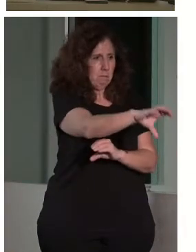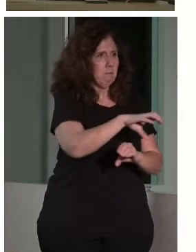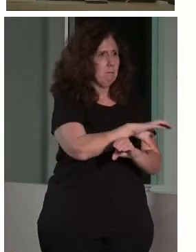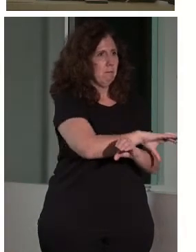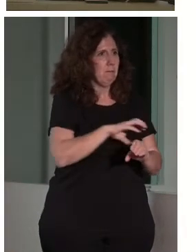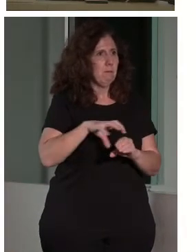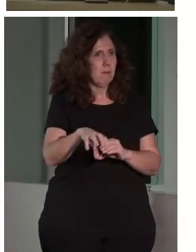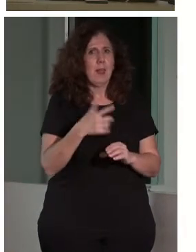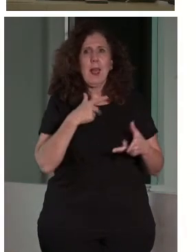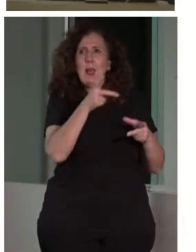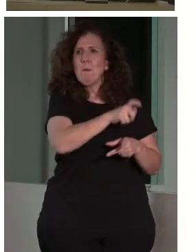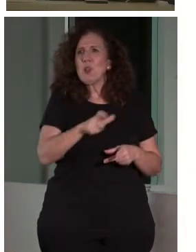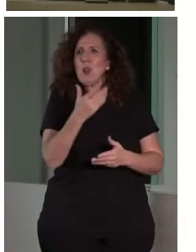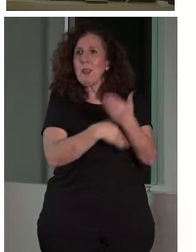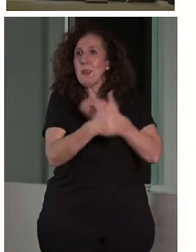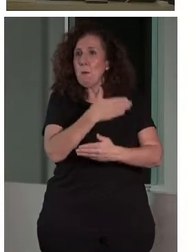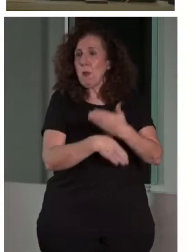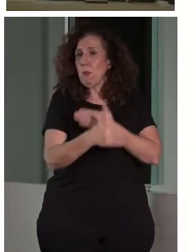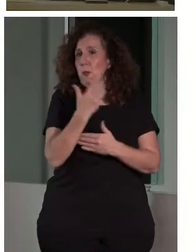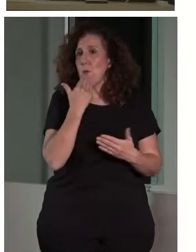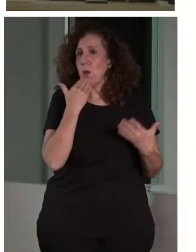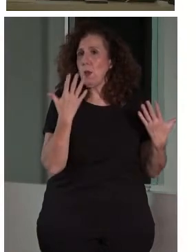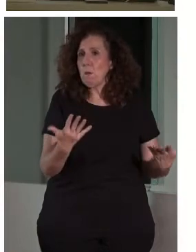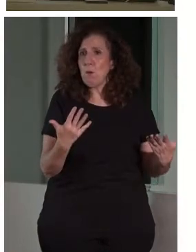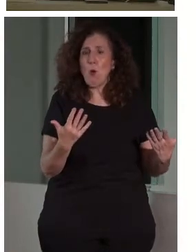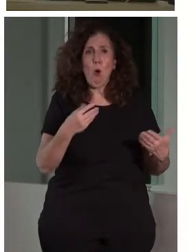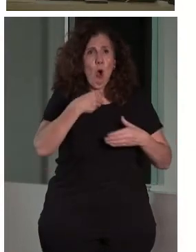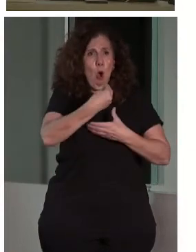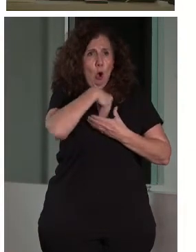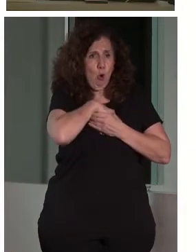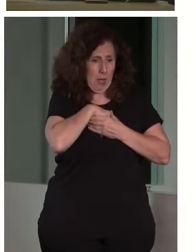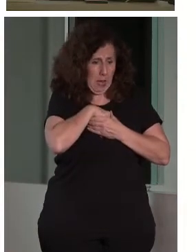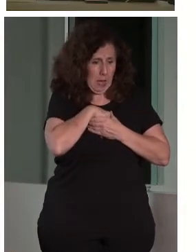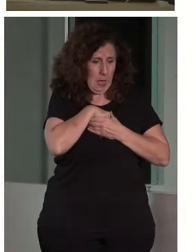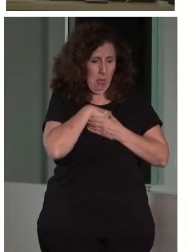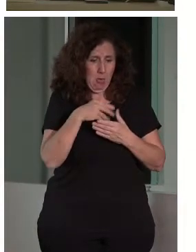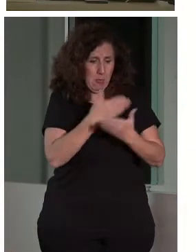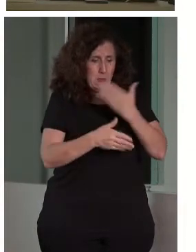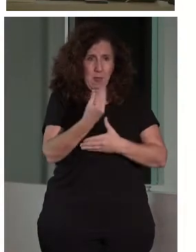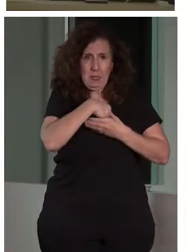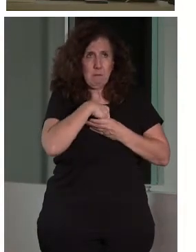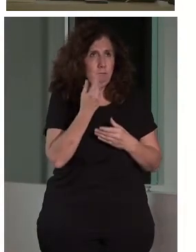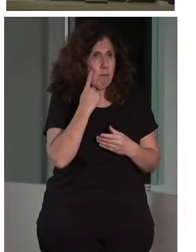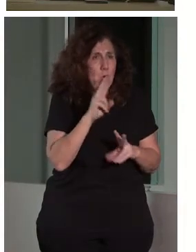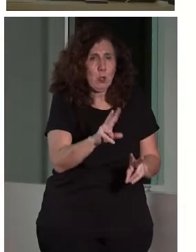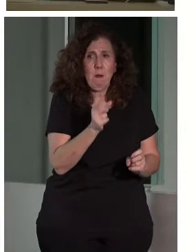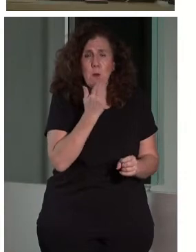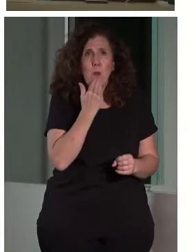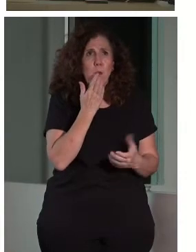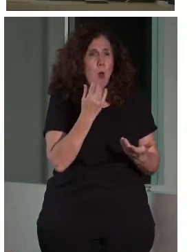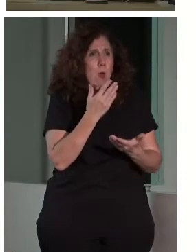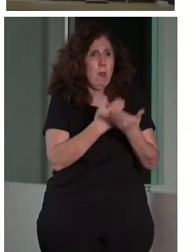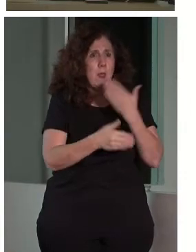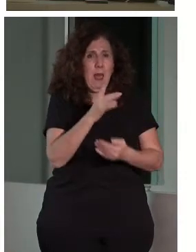de la gente, la gente con discapacidad, por ejemplo, orgánica, que no se ve. Diabetes. Hay muchas personas